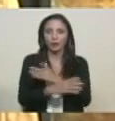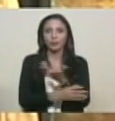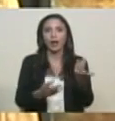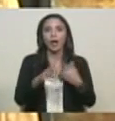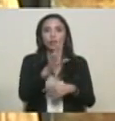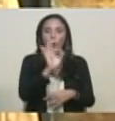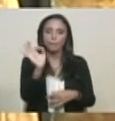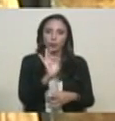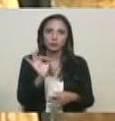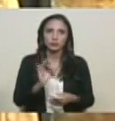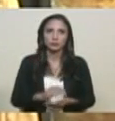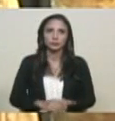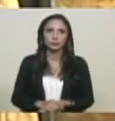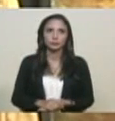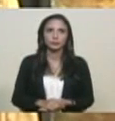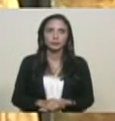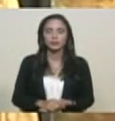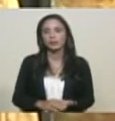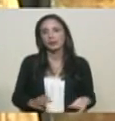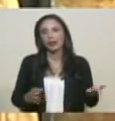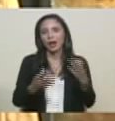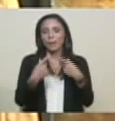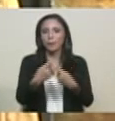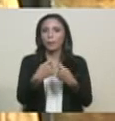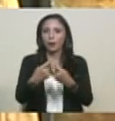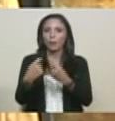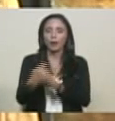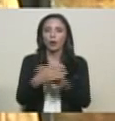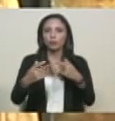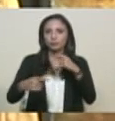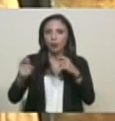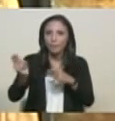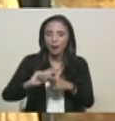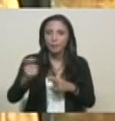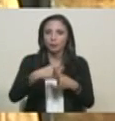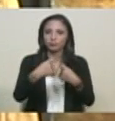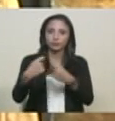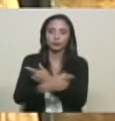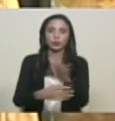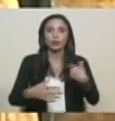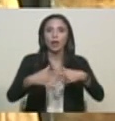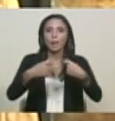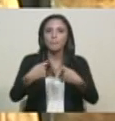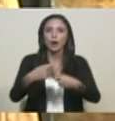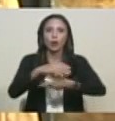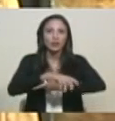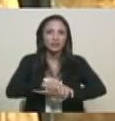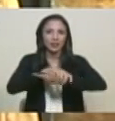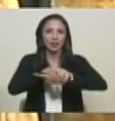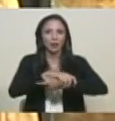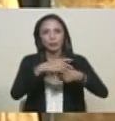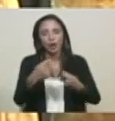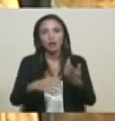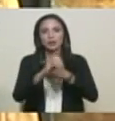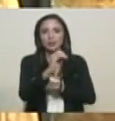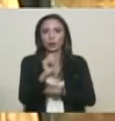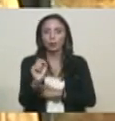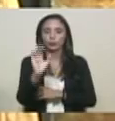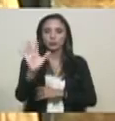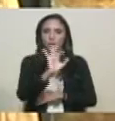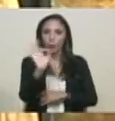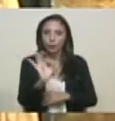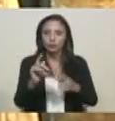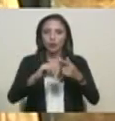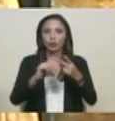2%. Se fija el rango para el pago de anticipos mensuales por concepto de impuesto sobre la renta entre el 0.5